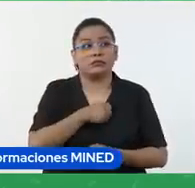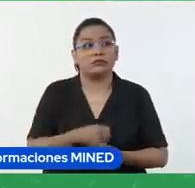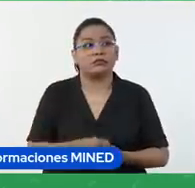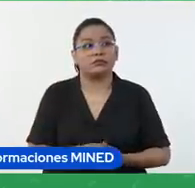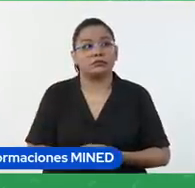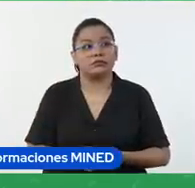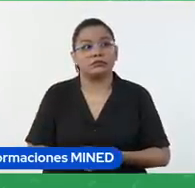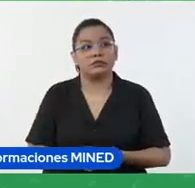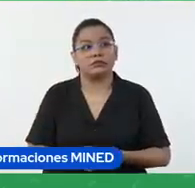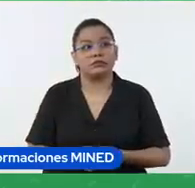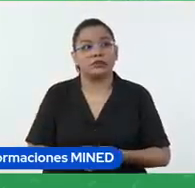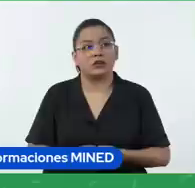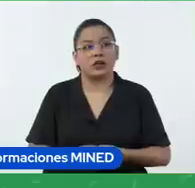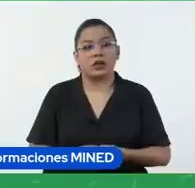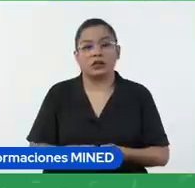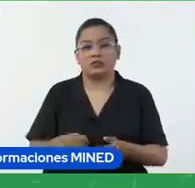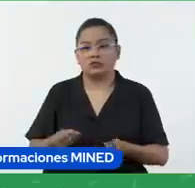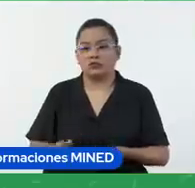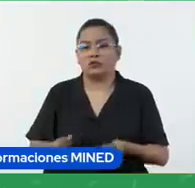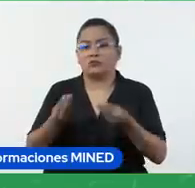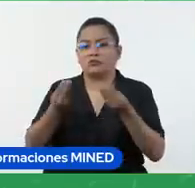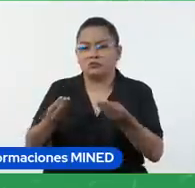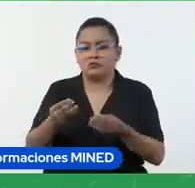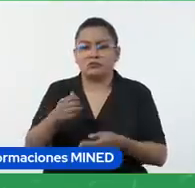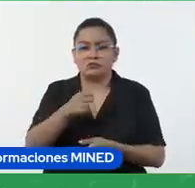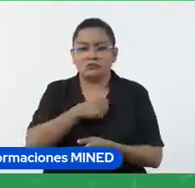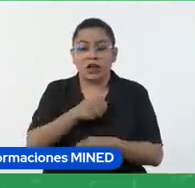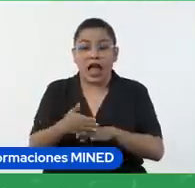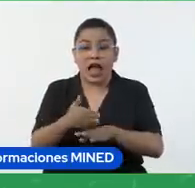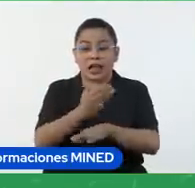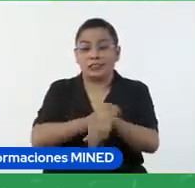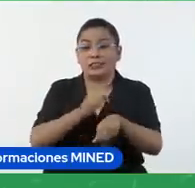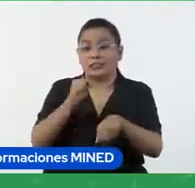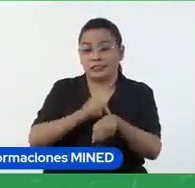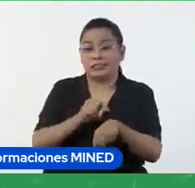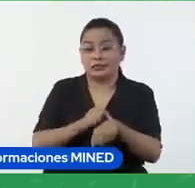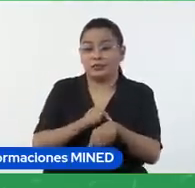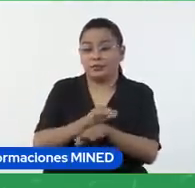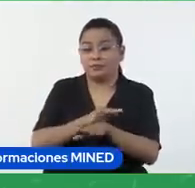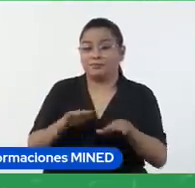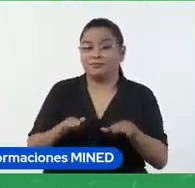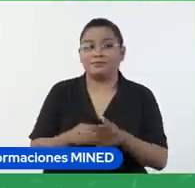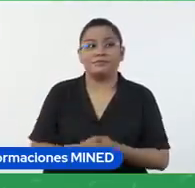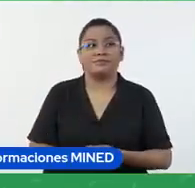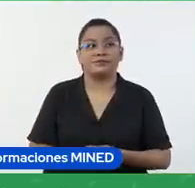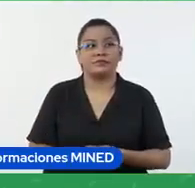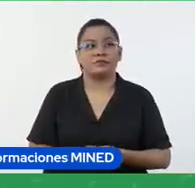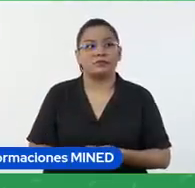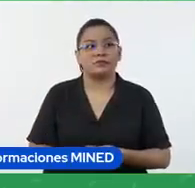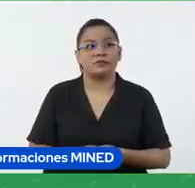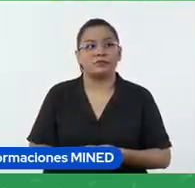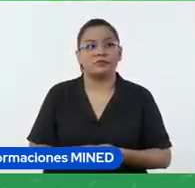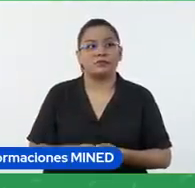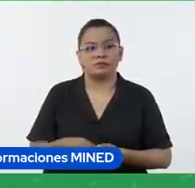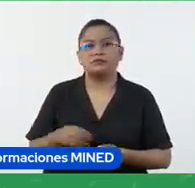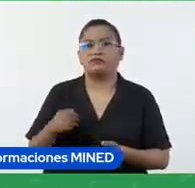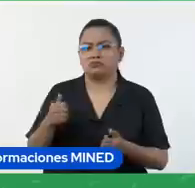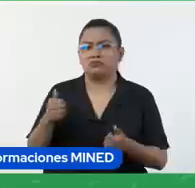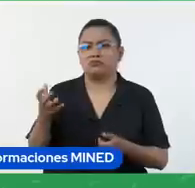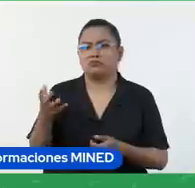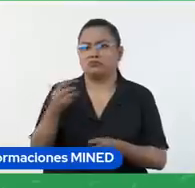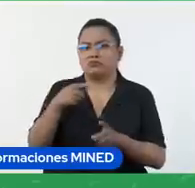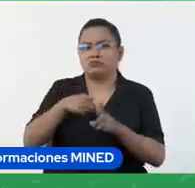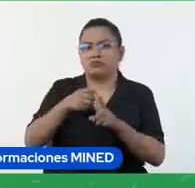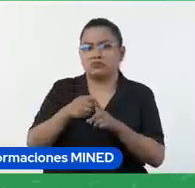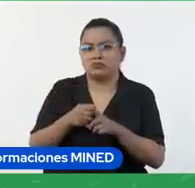estándares, entrega su trabajo antes de la fecha límite. Veríamos, alcanza los estándares, entregan fecha